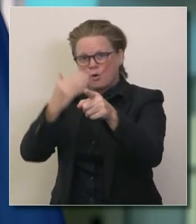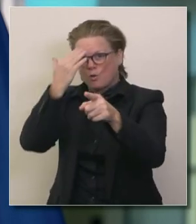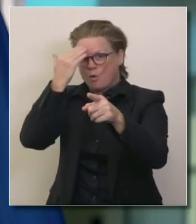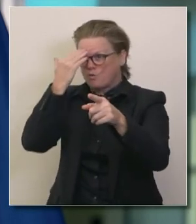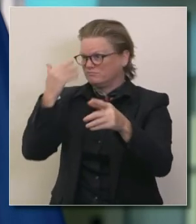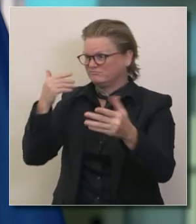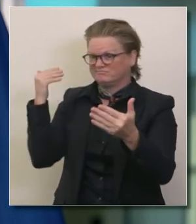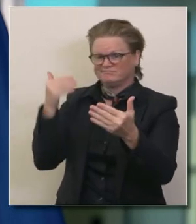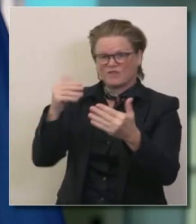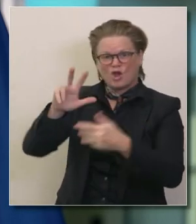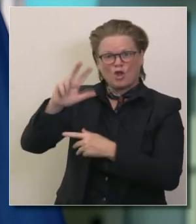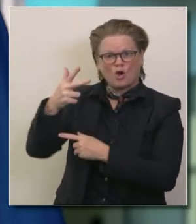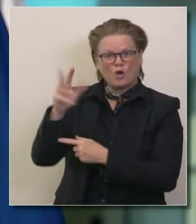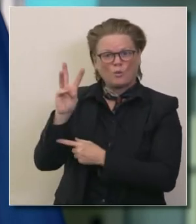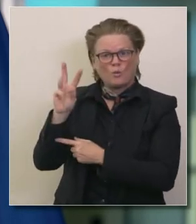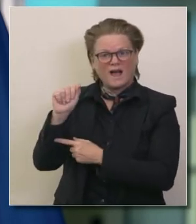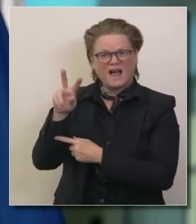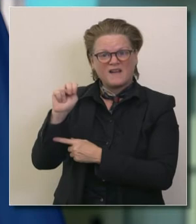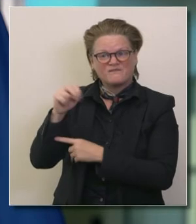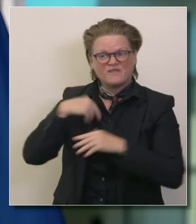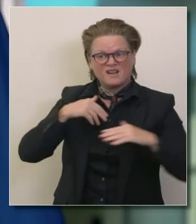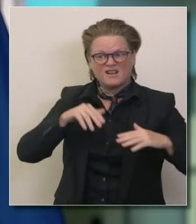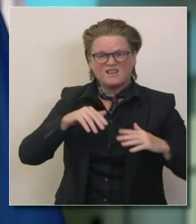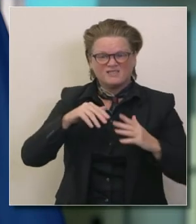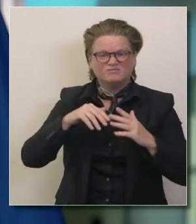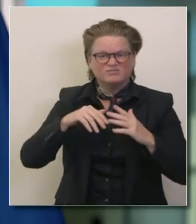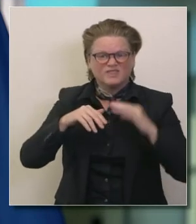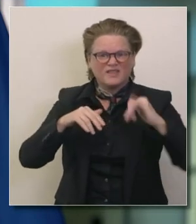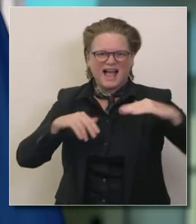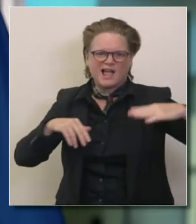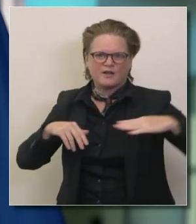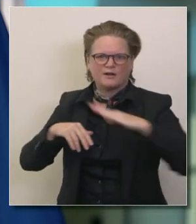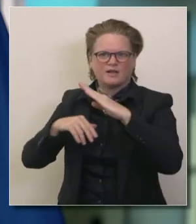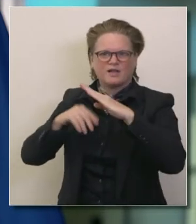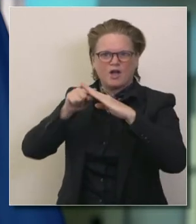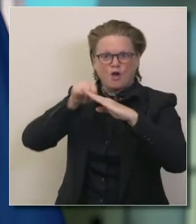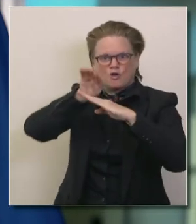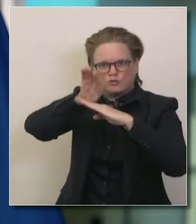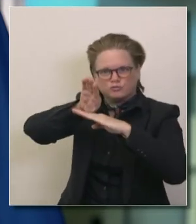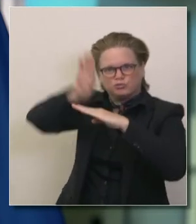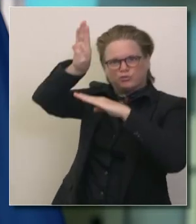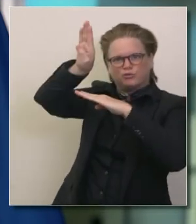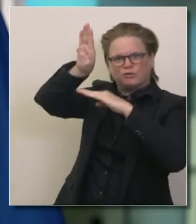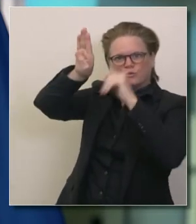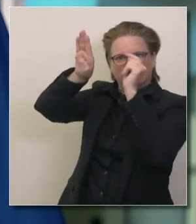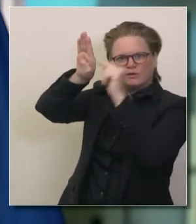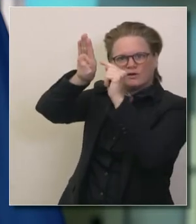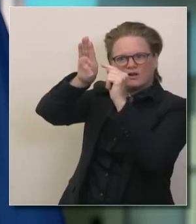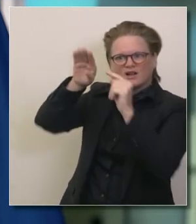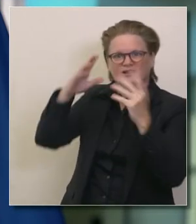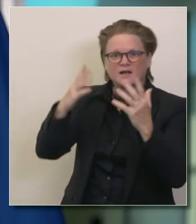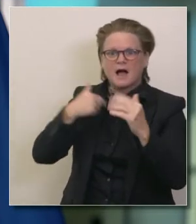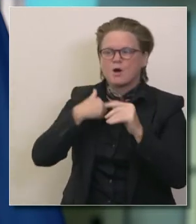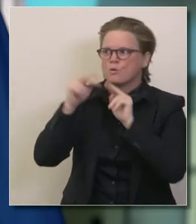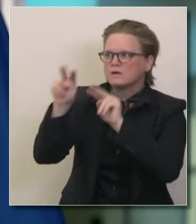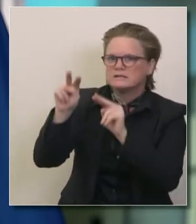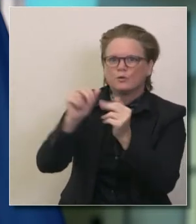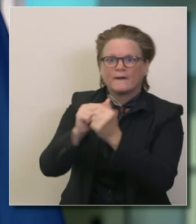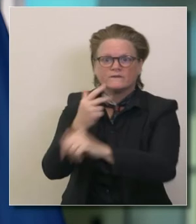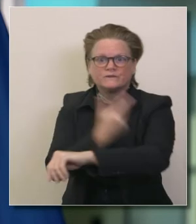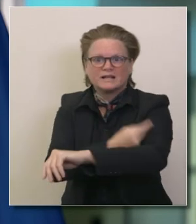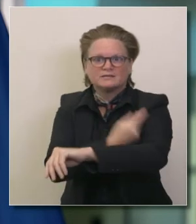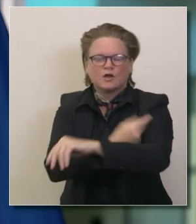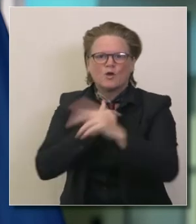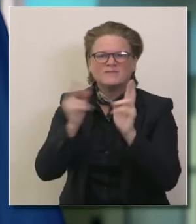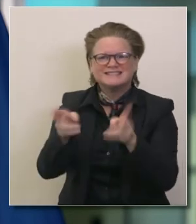la tercera oleada no anticipamos una cuarta vienen las vacunas en camino más de 2.1 millones de vacunas esperamos poder